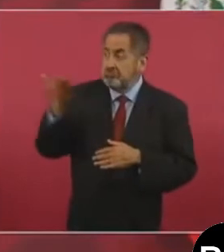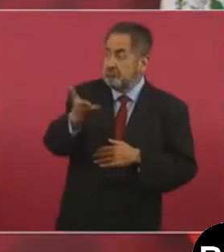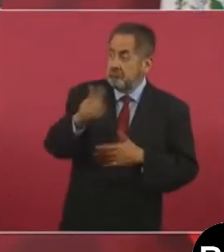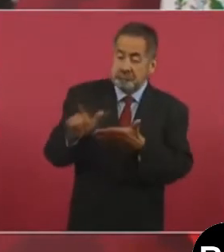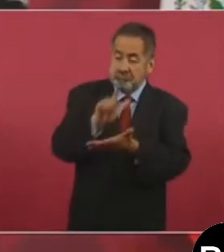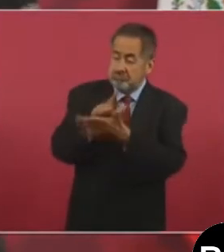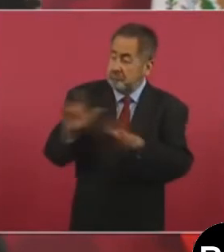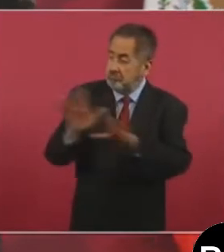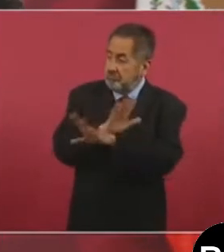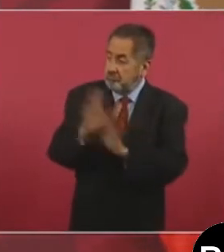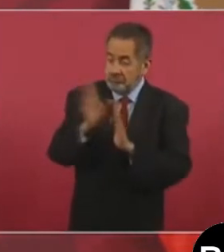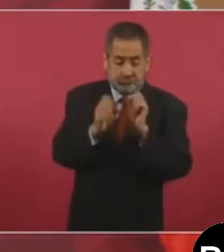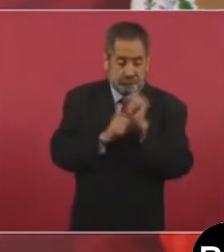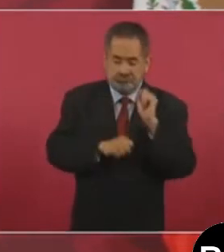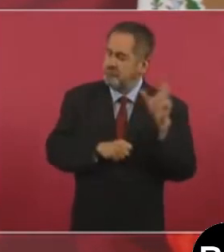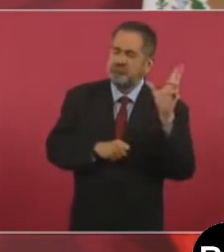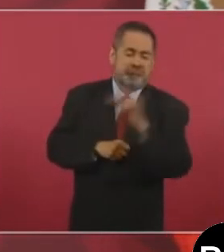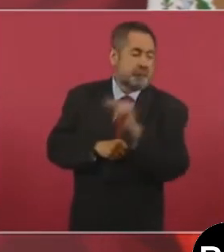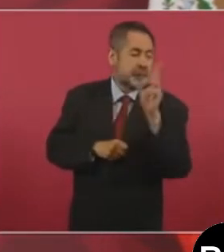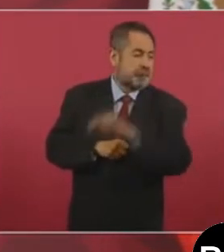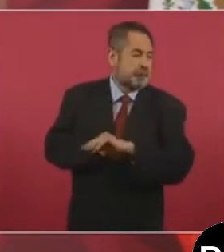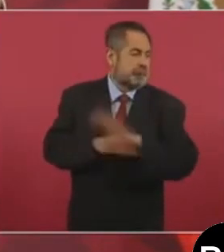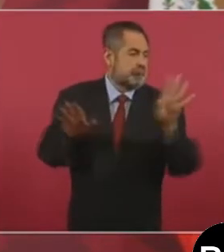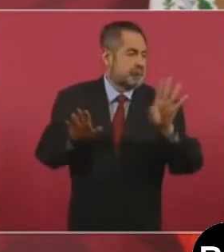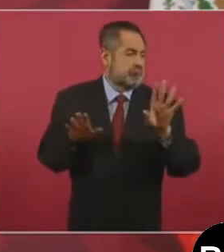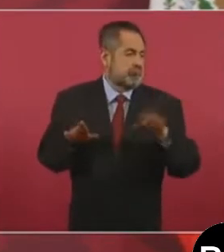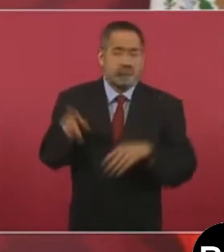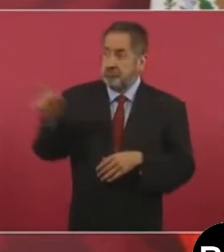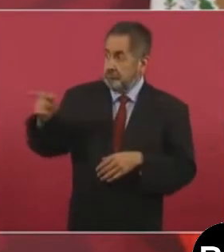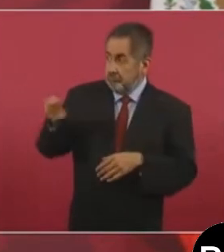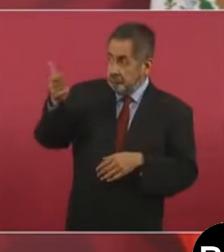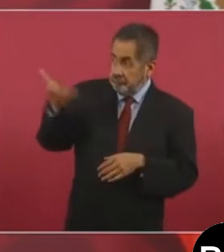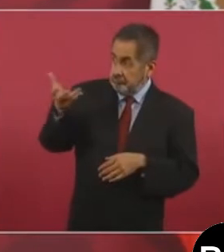reforma a la Constitución o a las leyes el Ejecutivo.